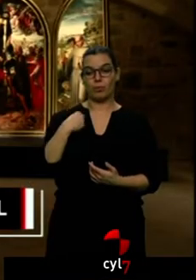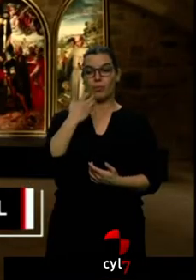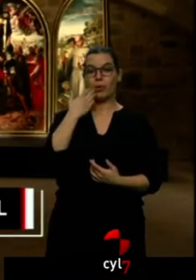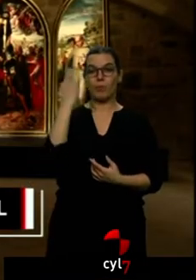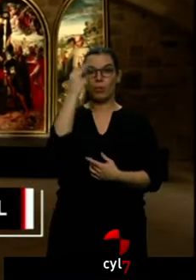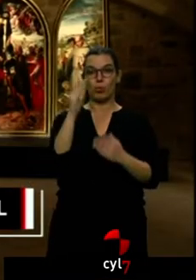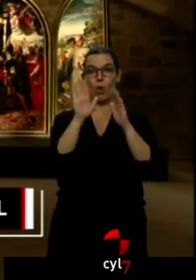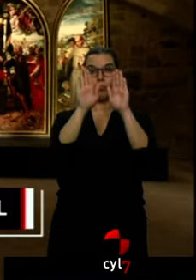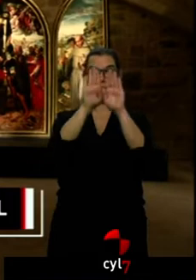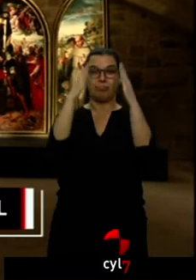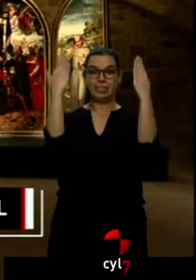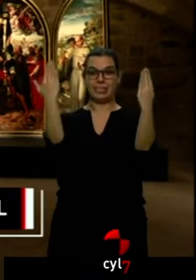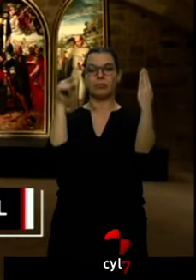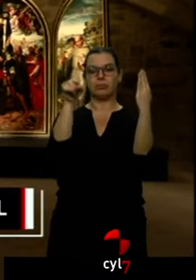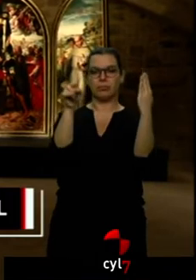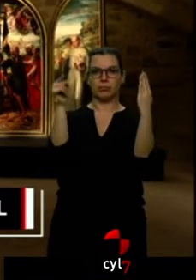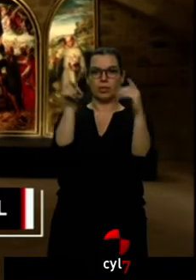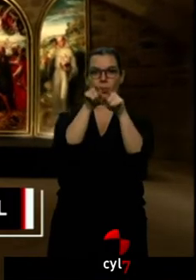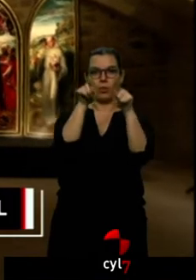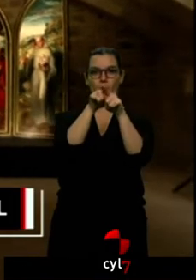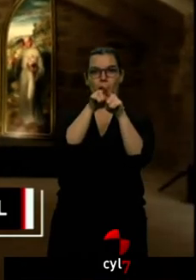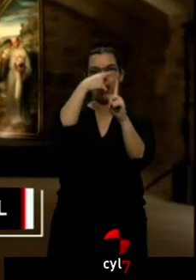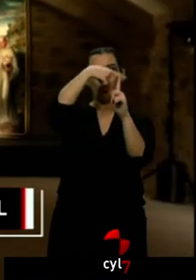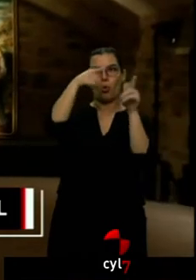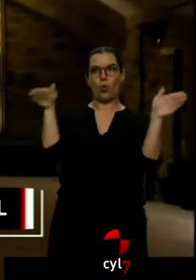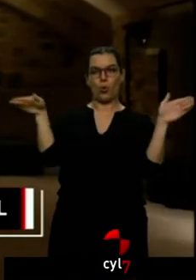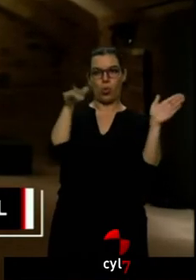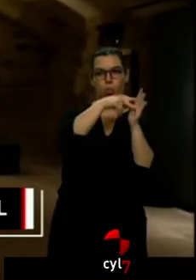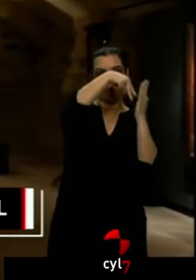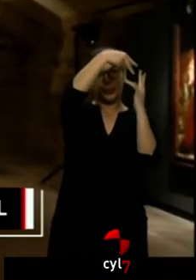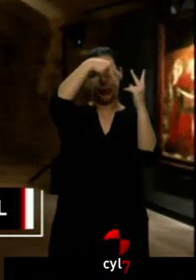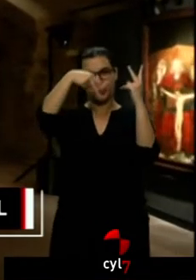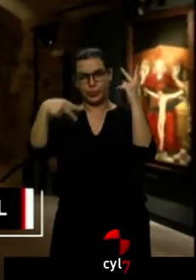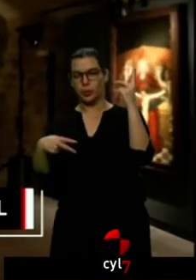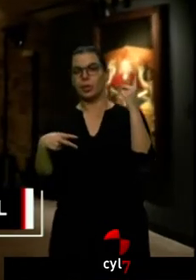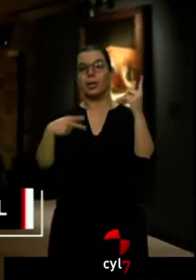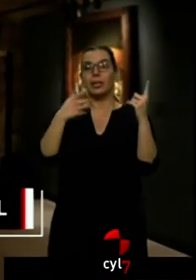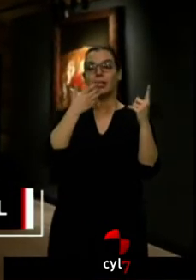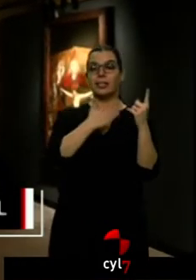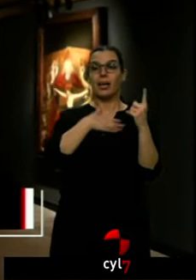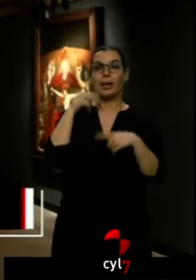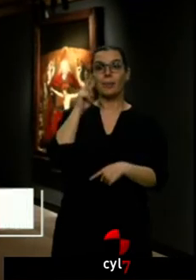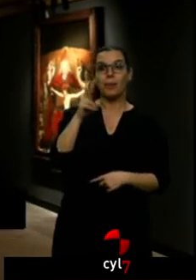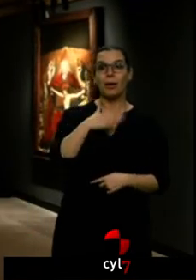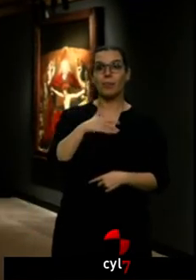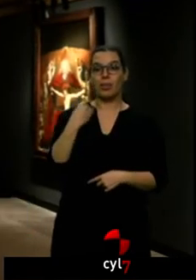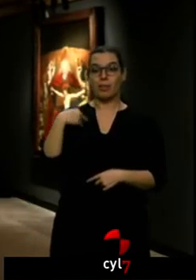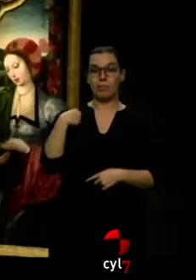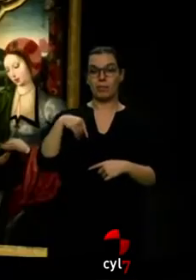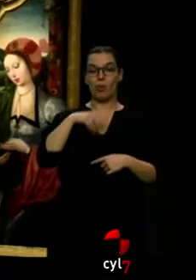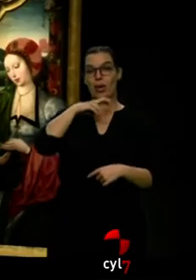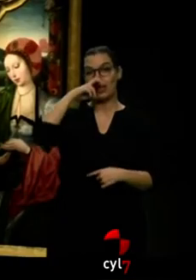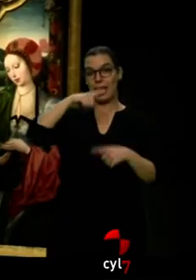Descendimiento, una de las obras más relevantes de la exposición. Si quieren disfrutarlas, se custodian debajo del claustro de la Catedral de